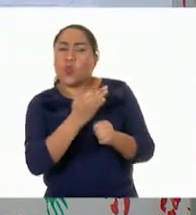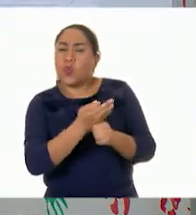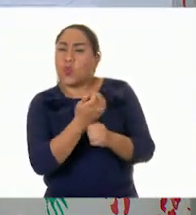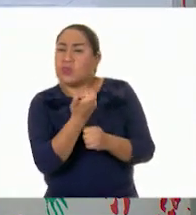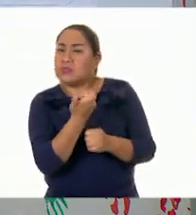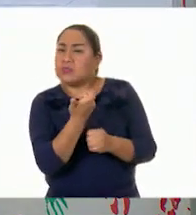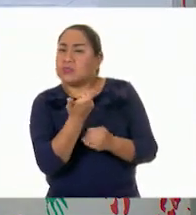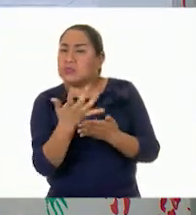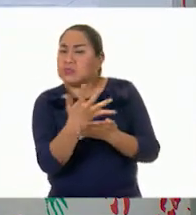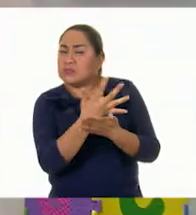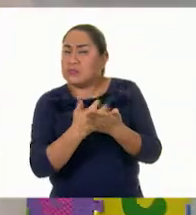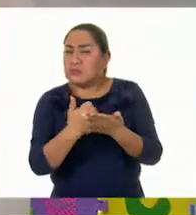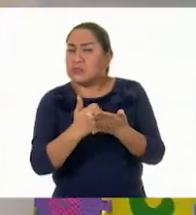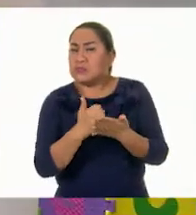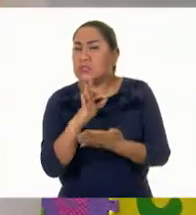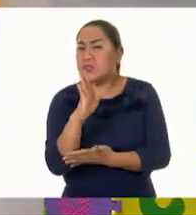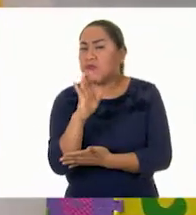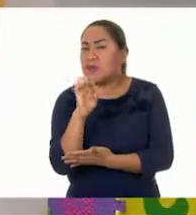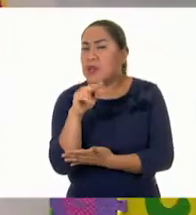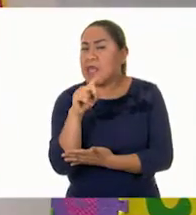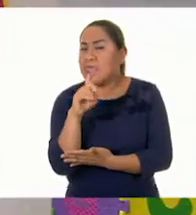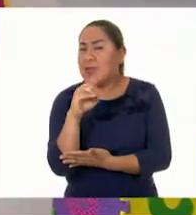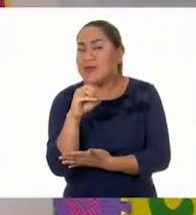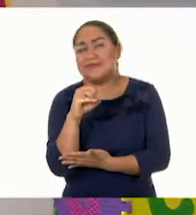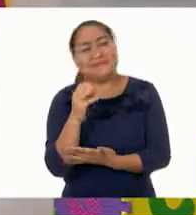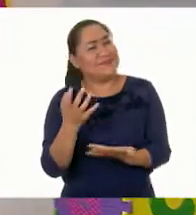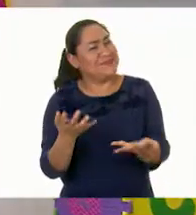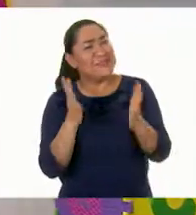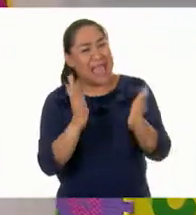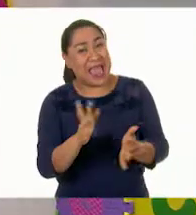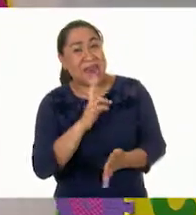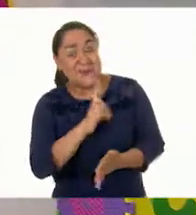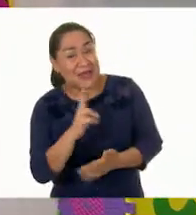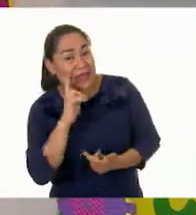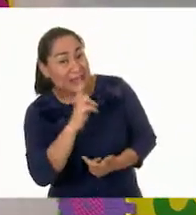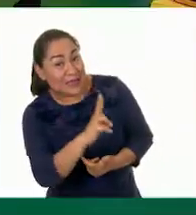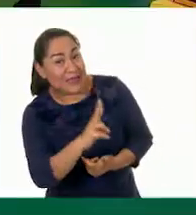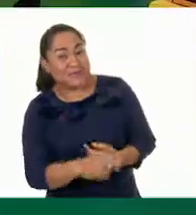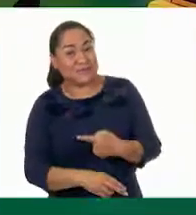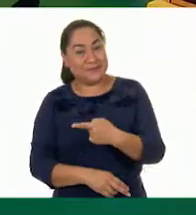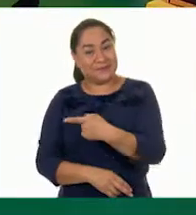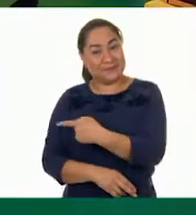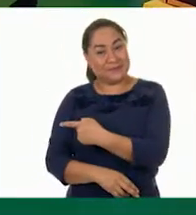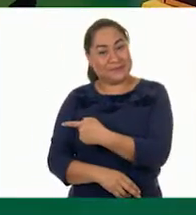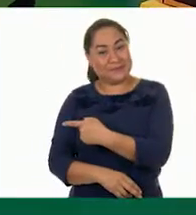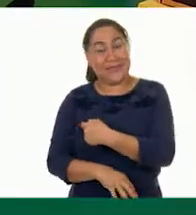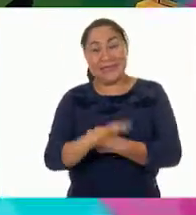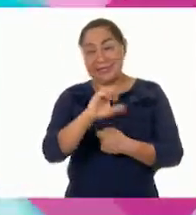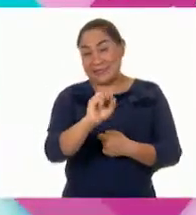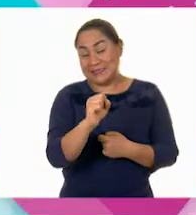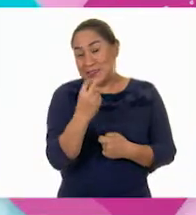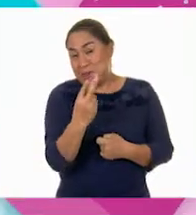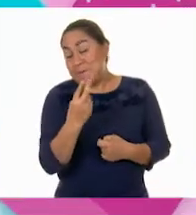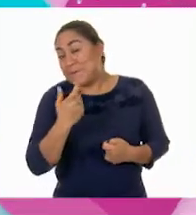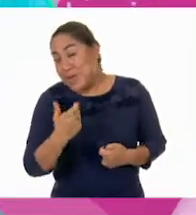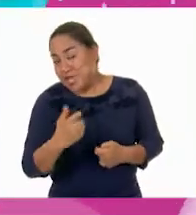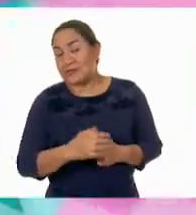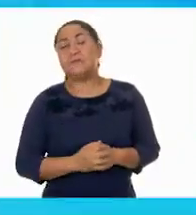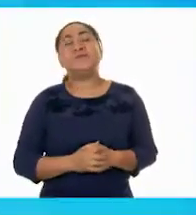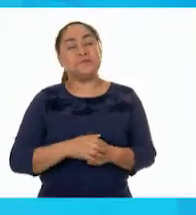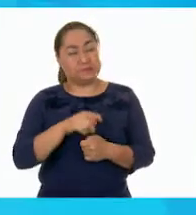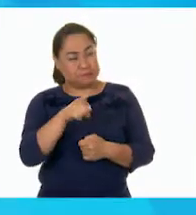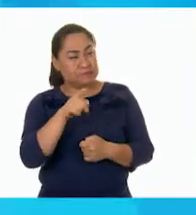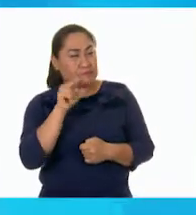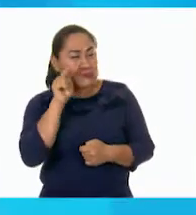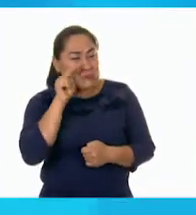Pues ya está la respuesta. Son 62 pesos. Y si ustedes se fijaron en el método